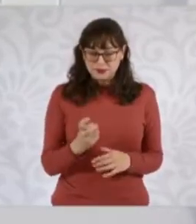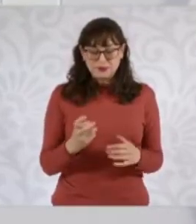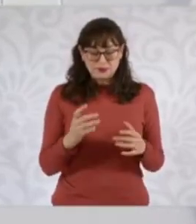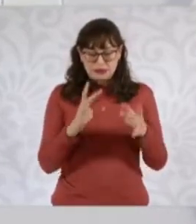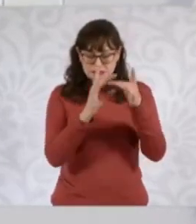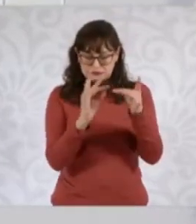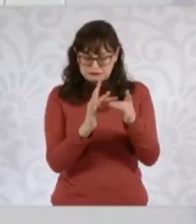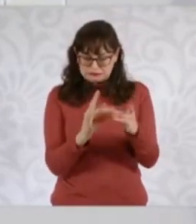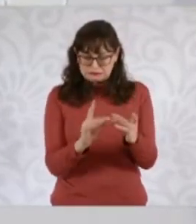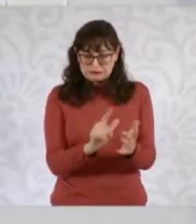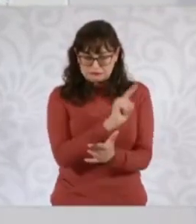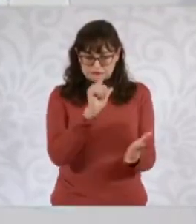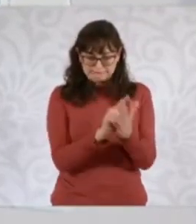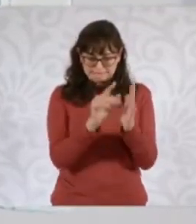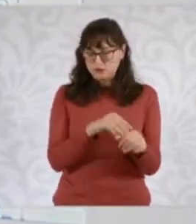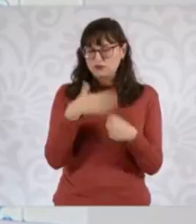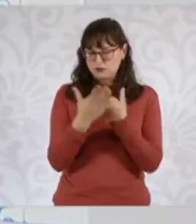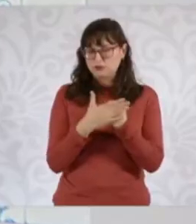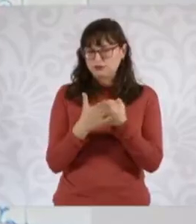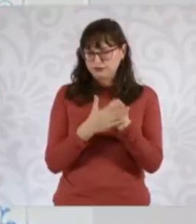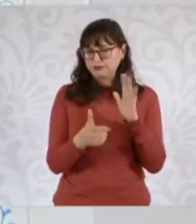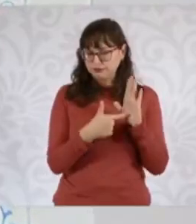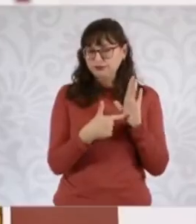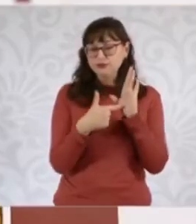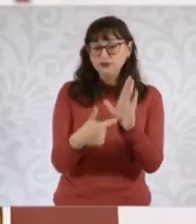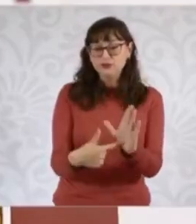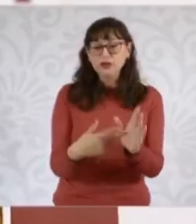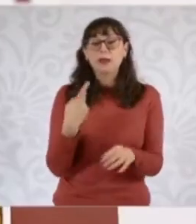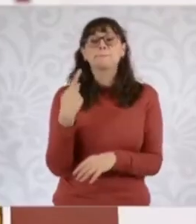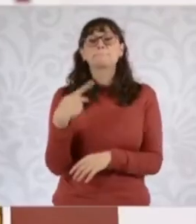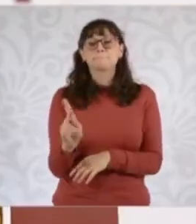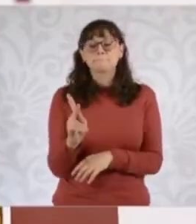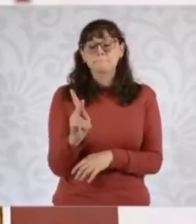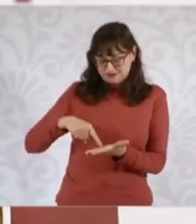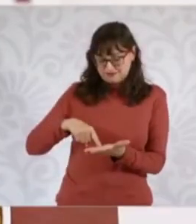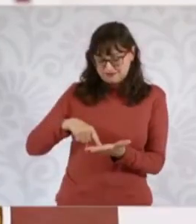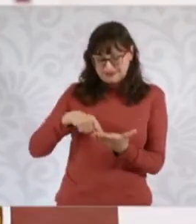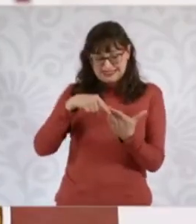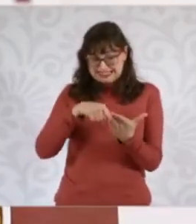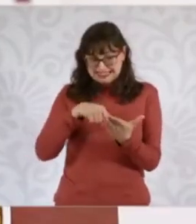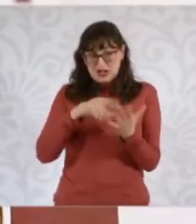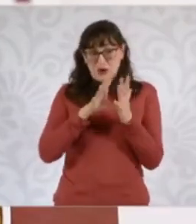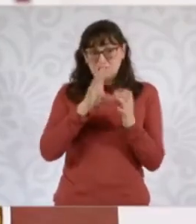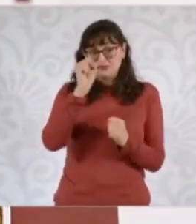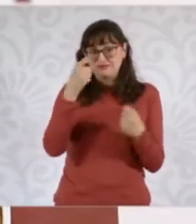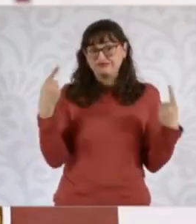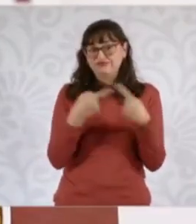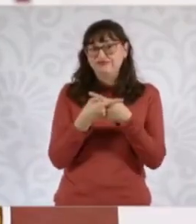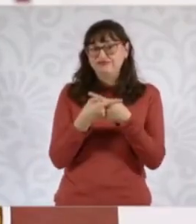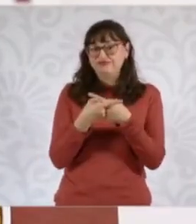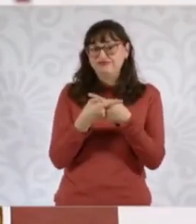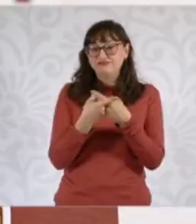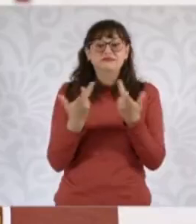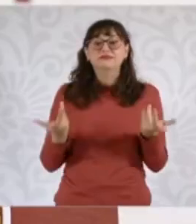jurídica por parte de la consejería jurídica. Pero hemos estado planteando que no tiene sustento tanto la notificación porque el